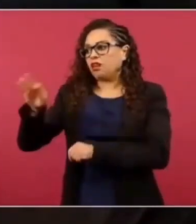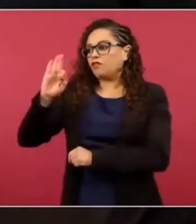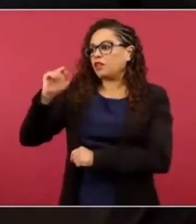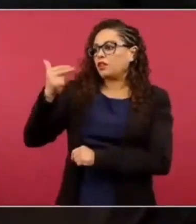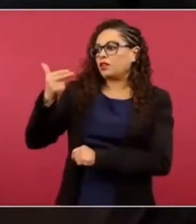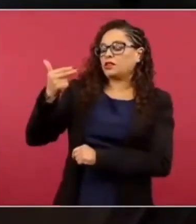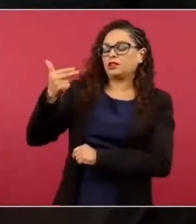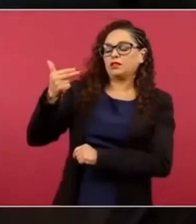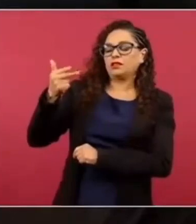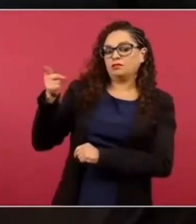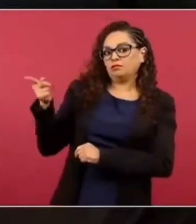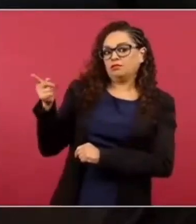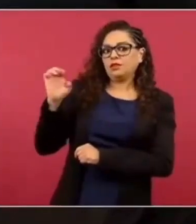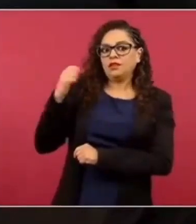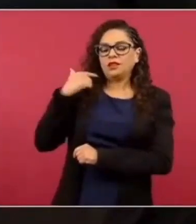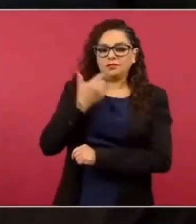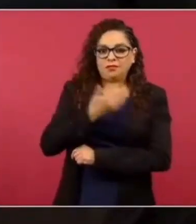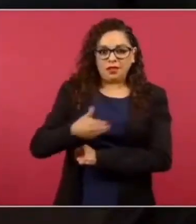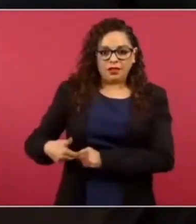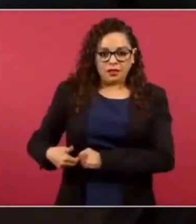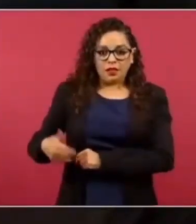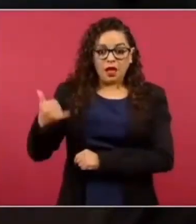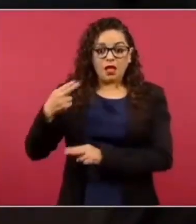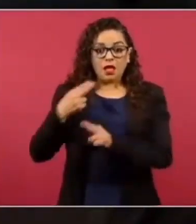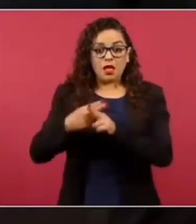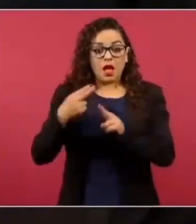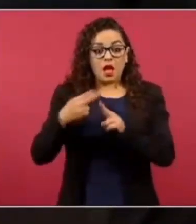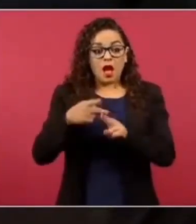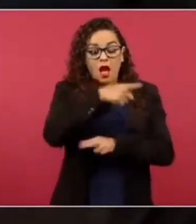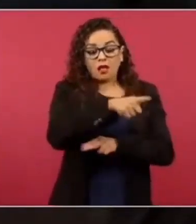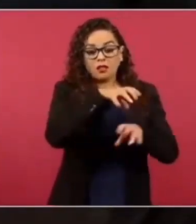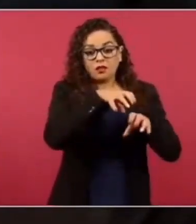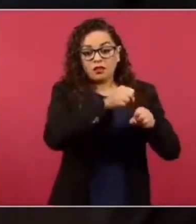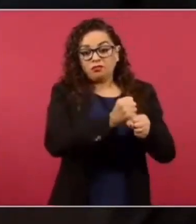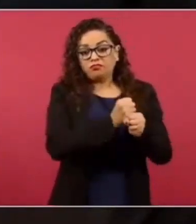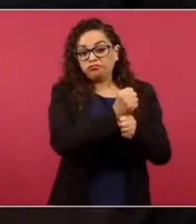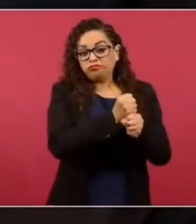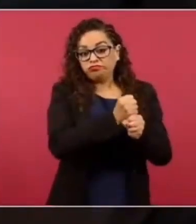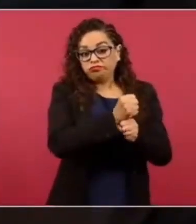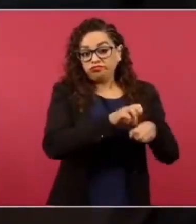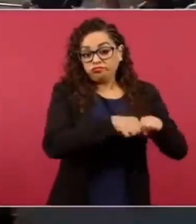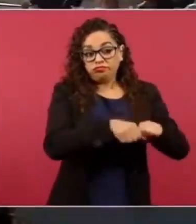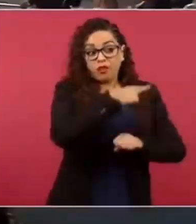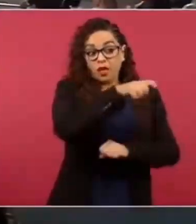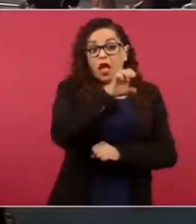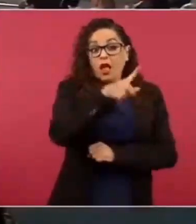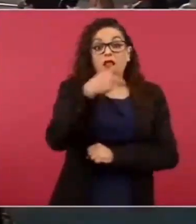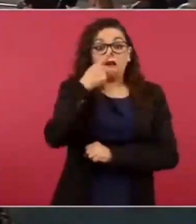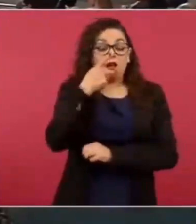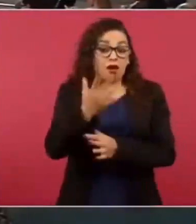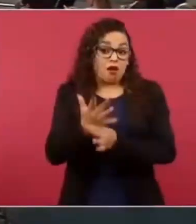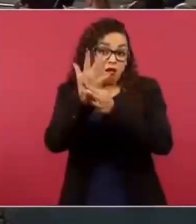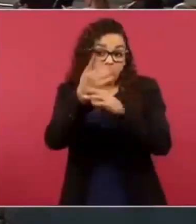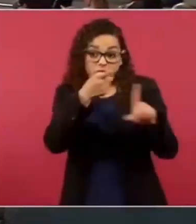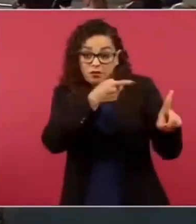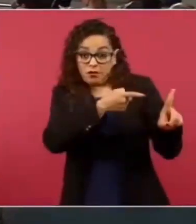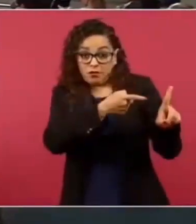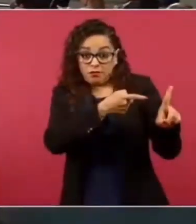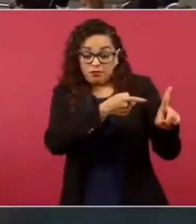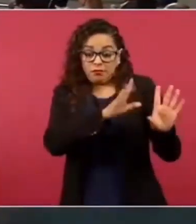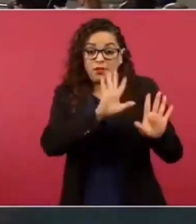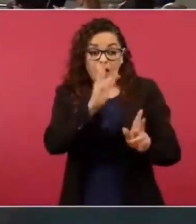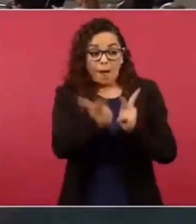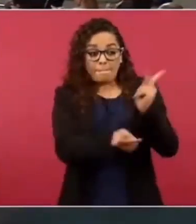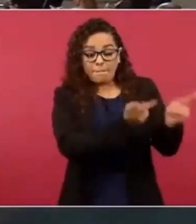ese momento y en todo caso hasta se le torturó y se le privó de la libertad. Eso es lo que él declara y en algunas, en alguna entrevista,